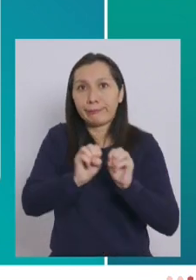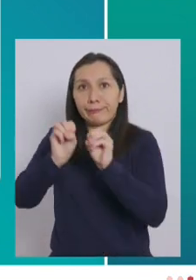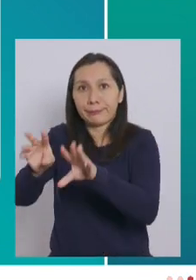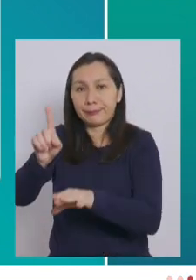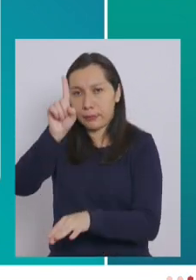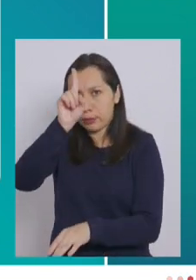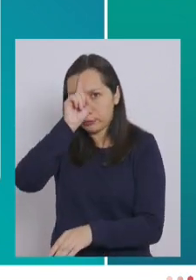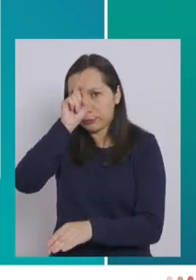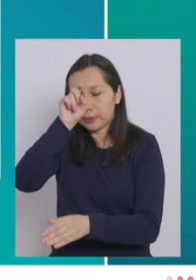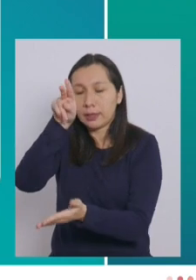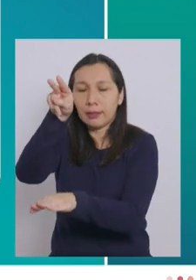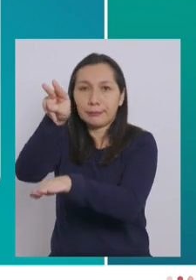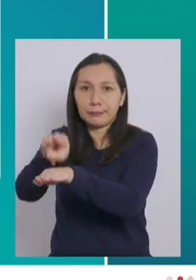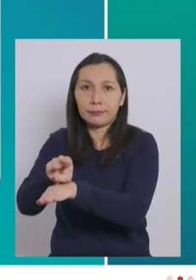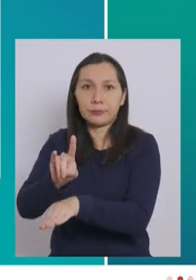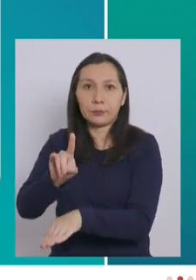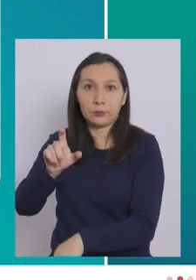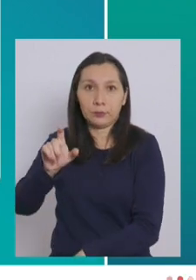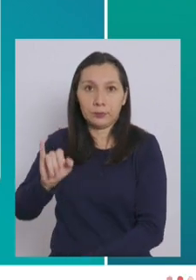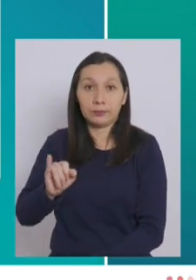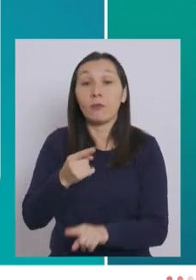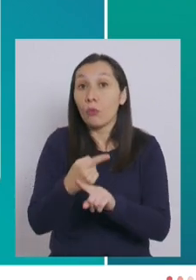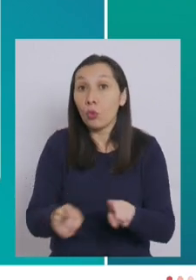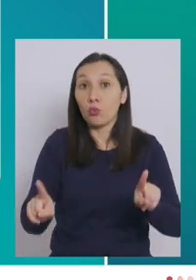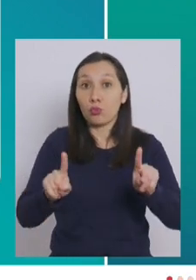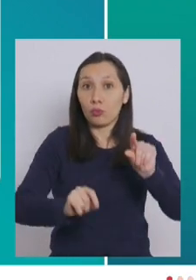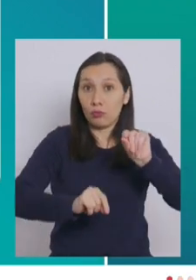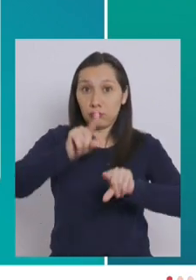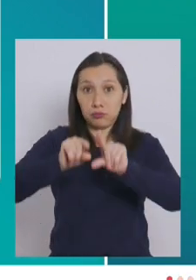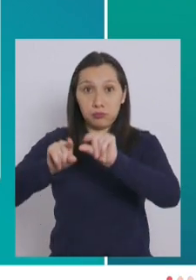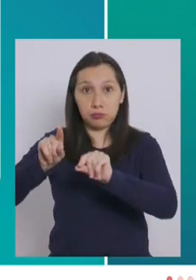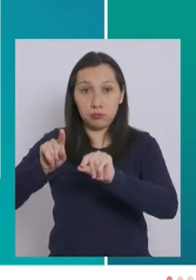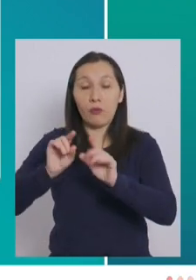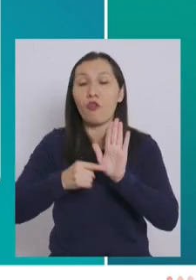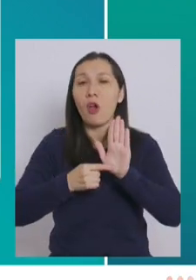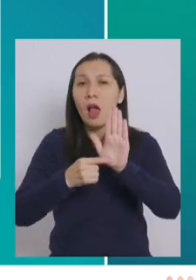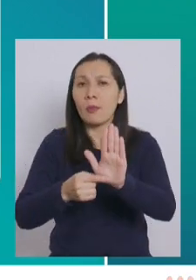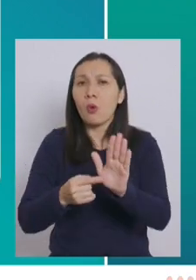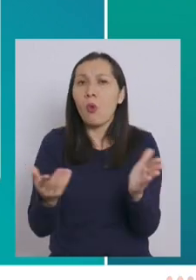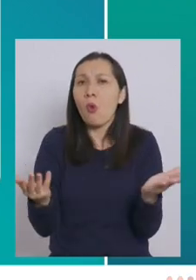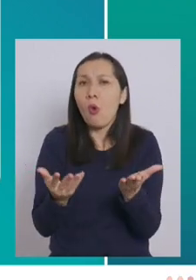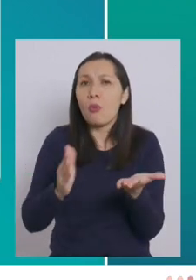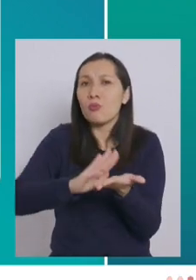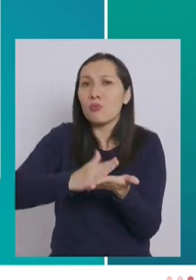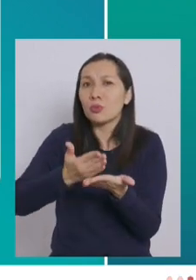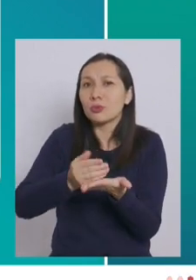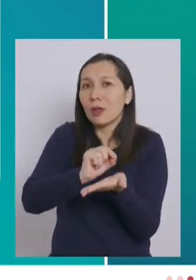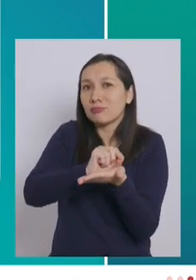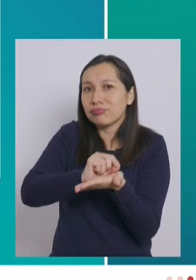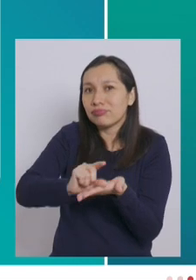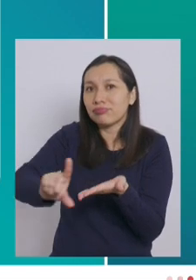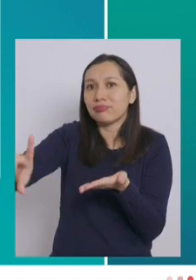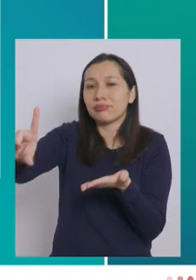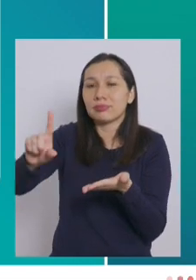crítica. En el siguiente gráfico, quiero mostrarles cómo ha sido la evolución de la utilización